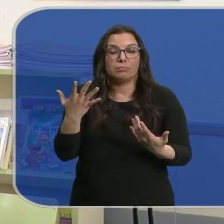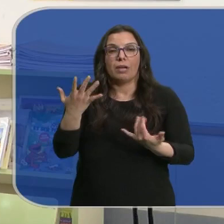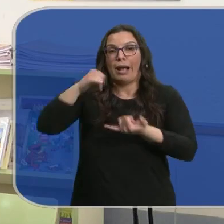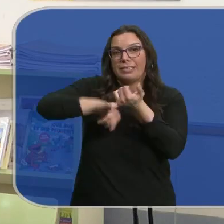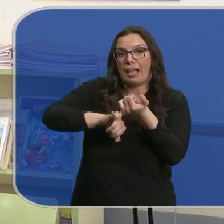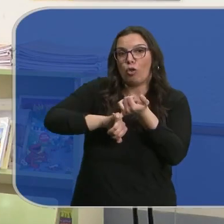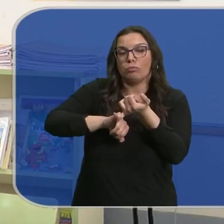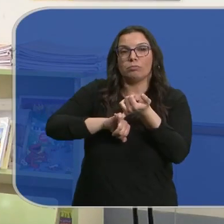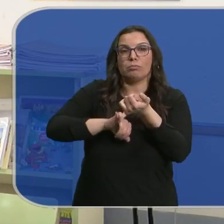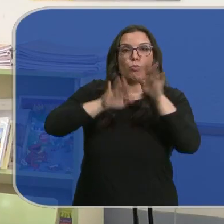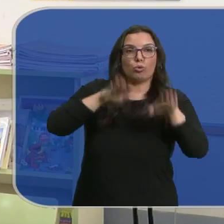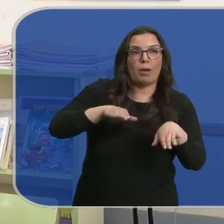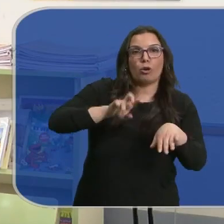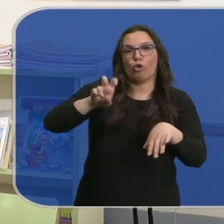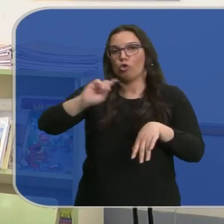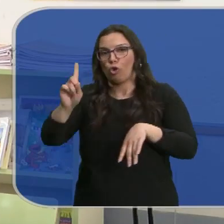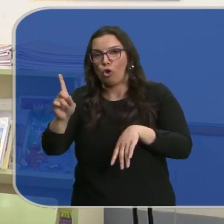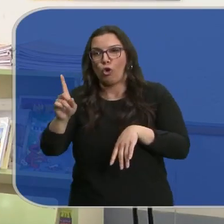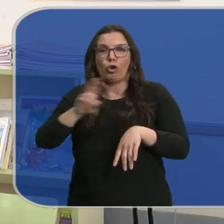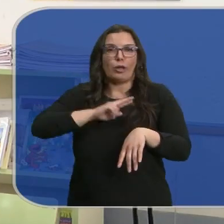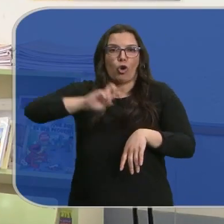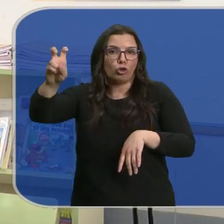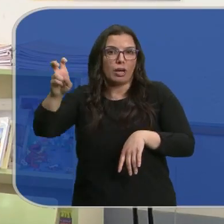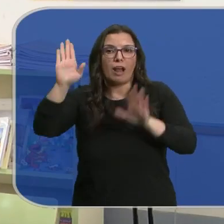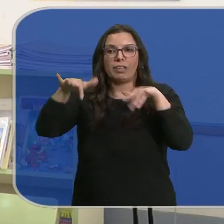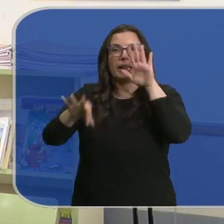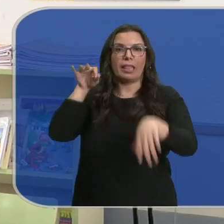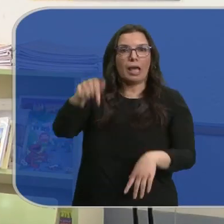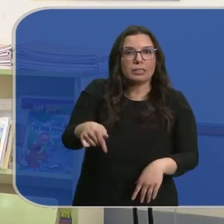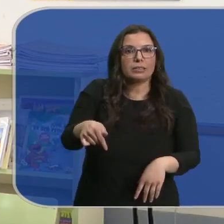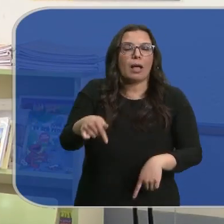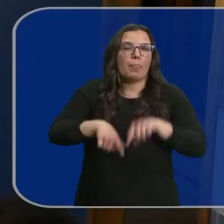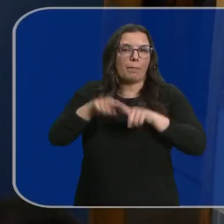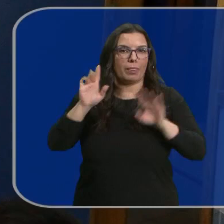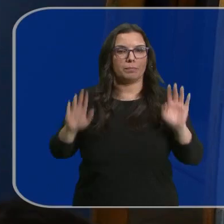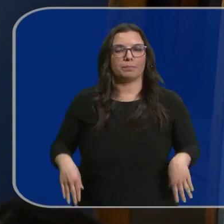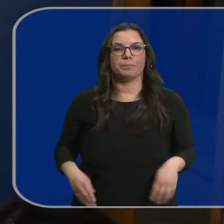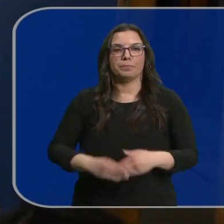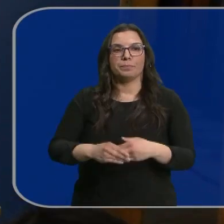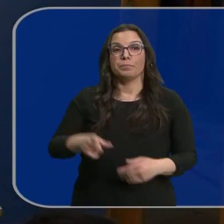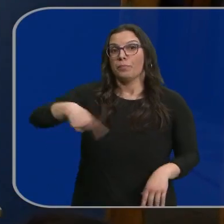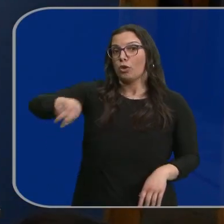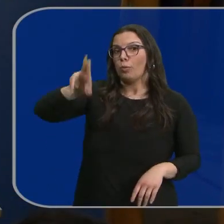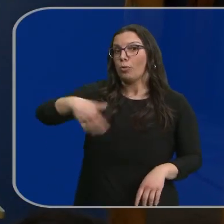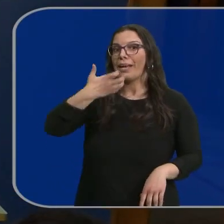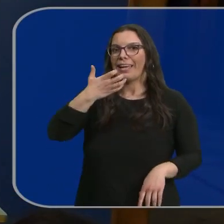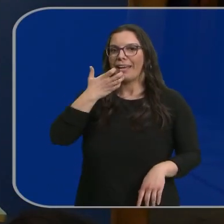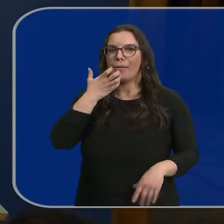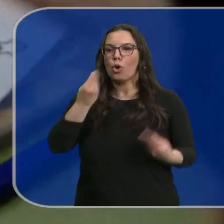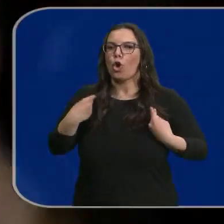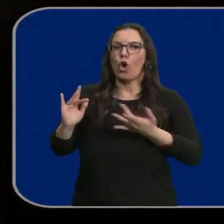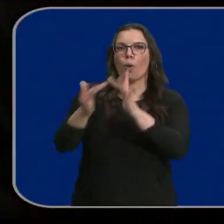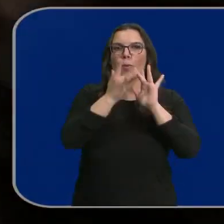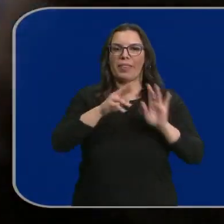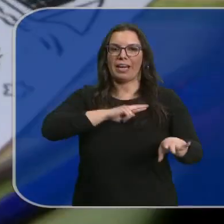casado musulmanes con gente de otra religión, pero han terminado optando por esta opción para sus hijos. Son un ejemplo de convivencia de